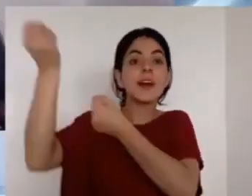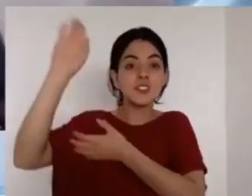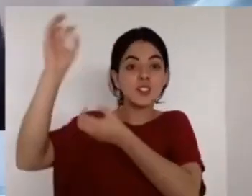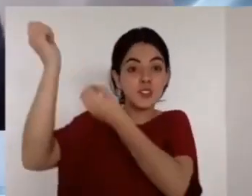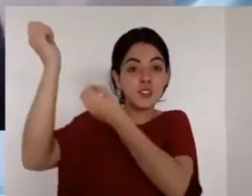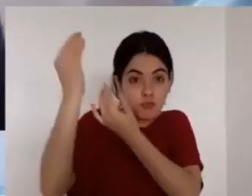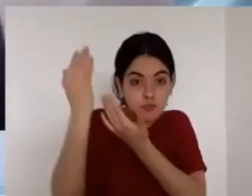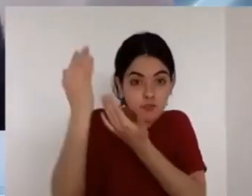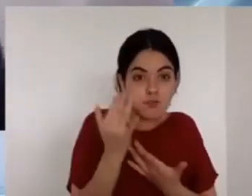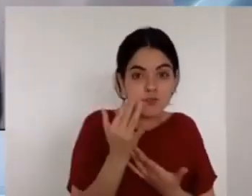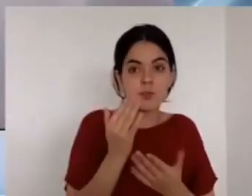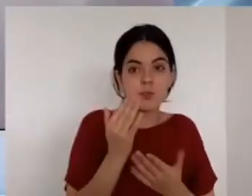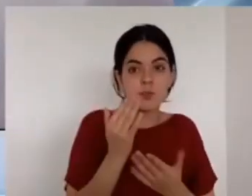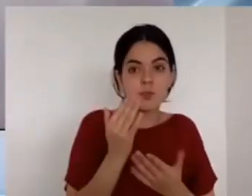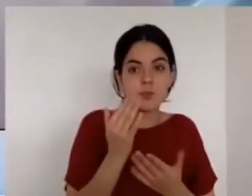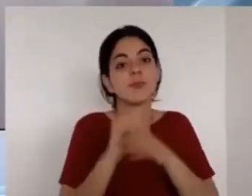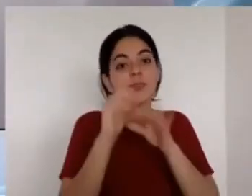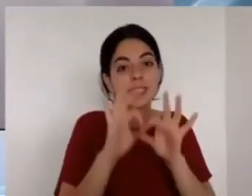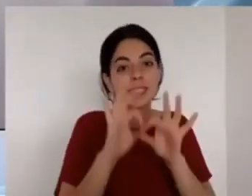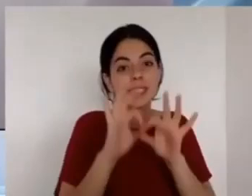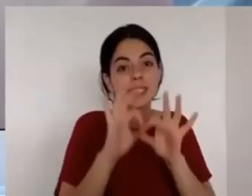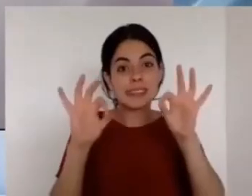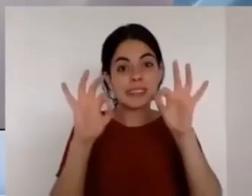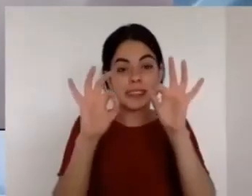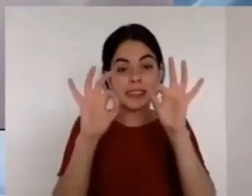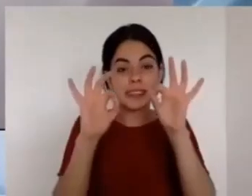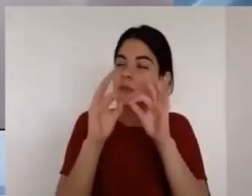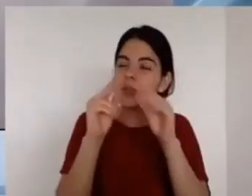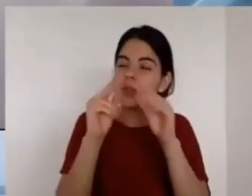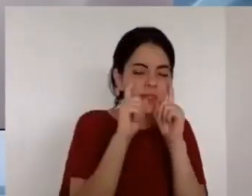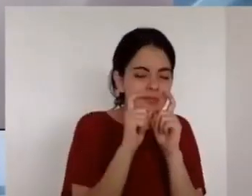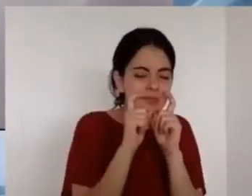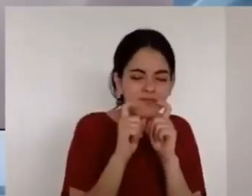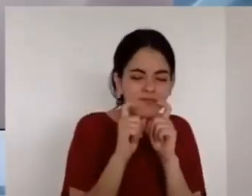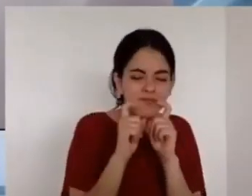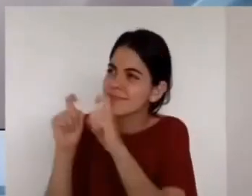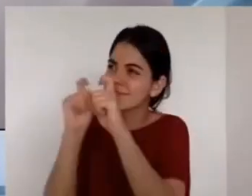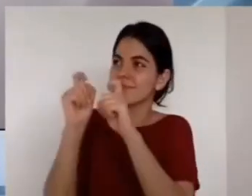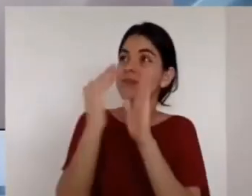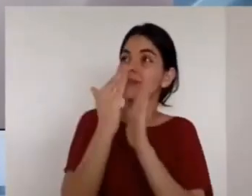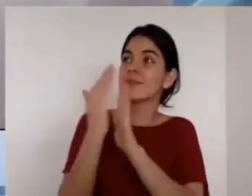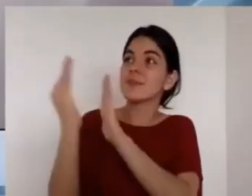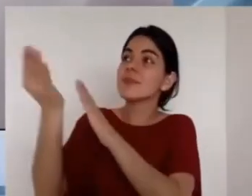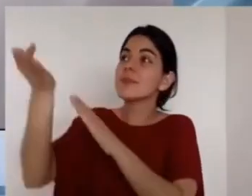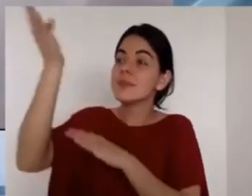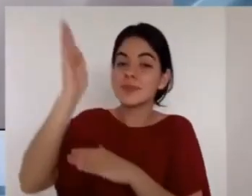regazo en su seno buscar los dones